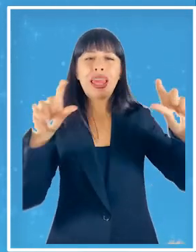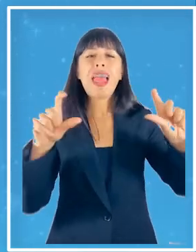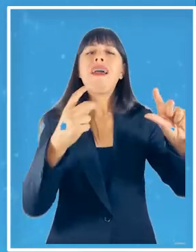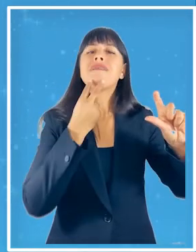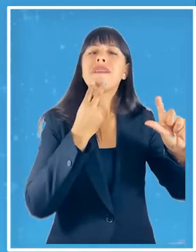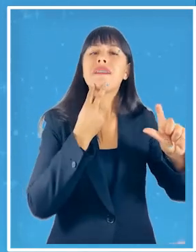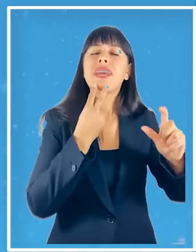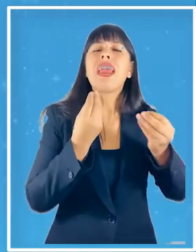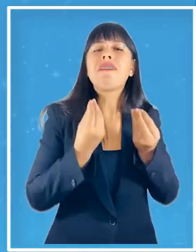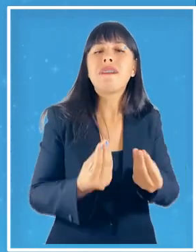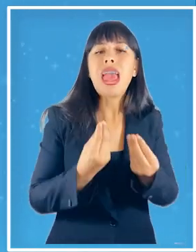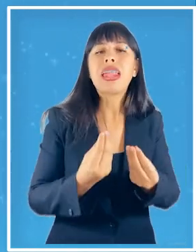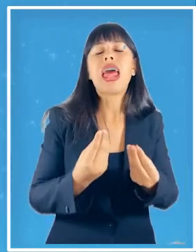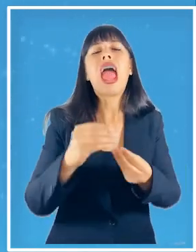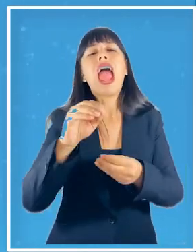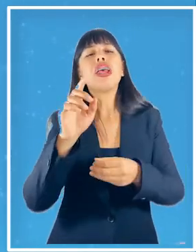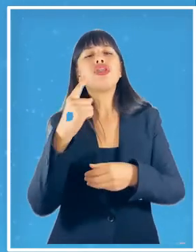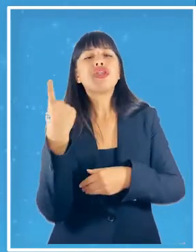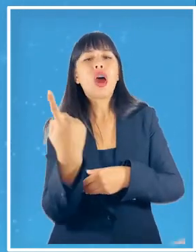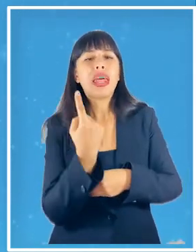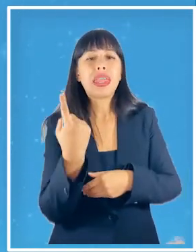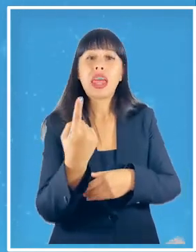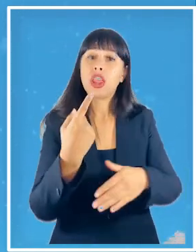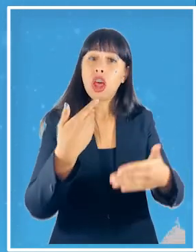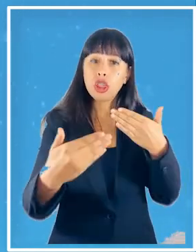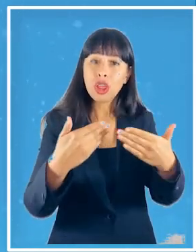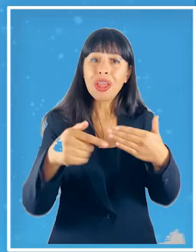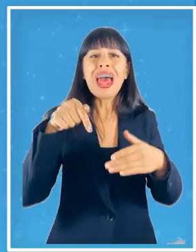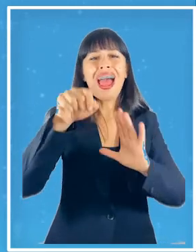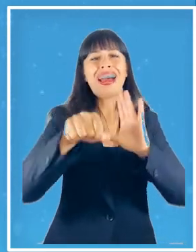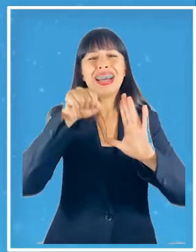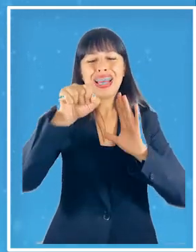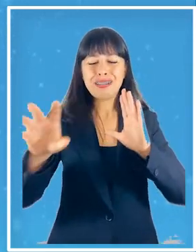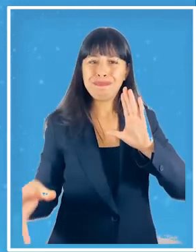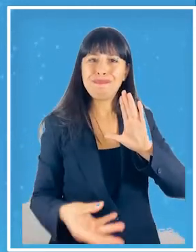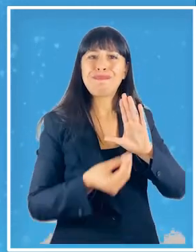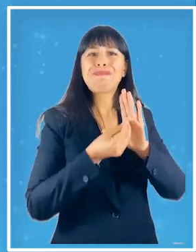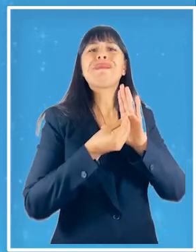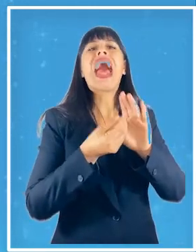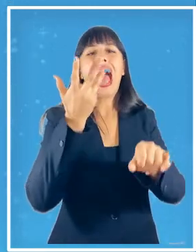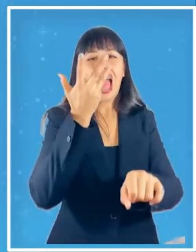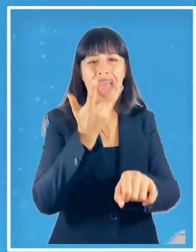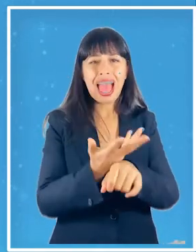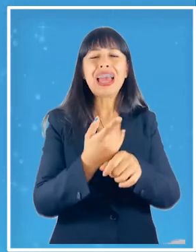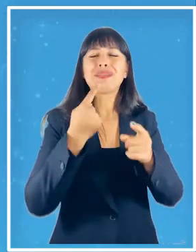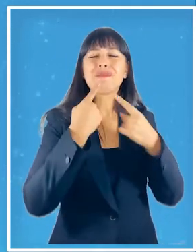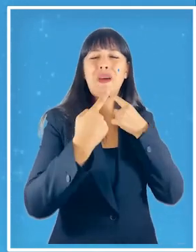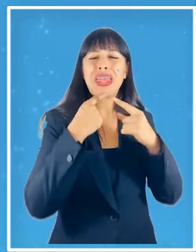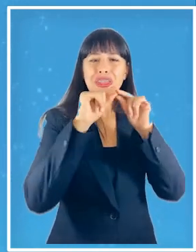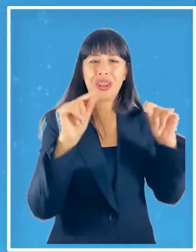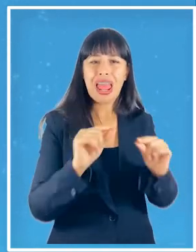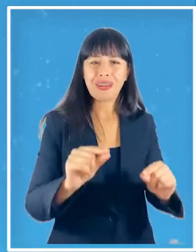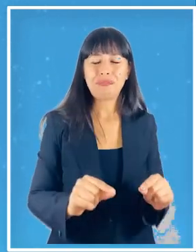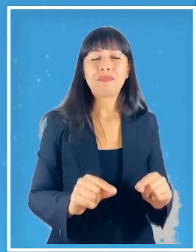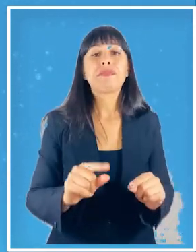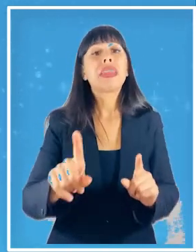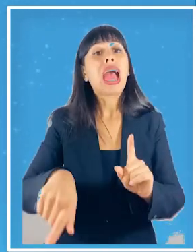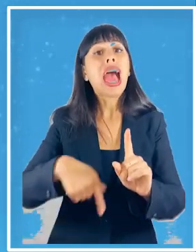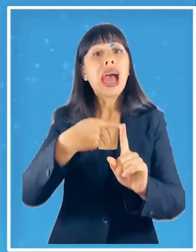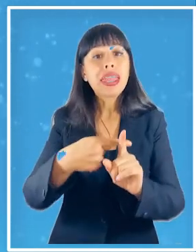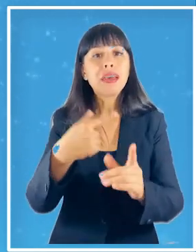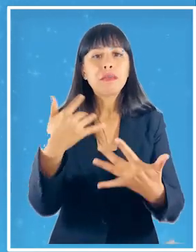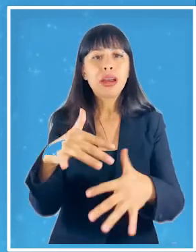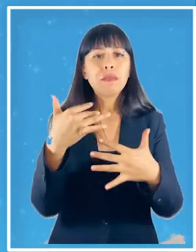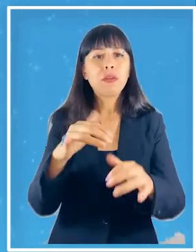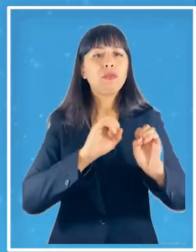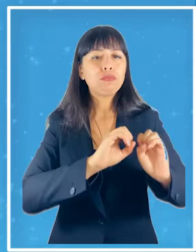soledad y que ustedes encontrarán disponible en los anexos de esta cápsula de capacitación por otra parte es importante